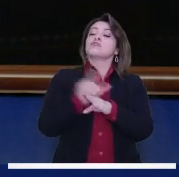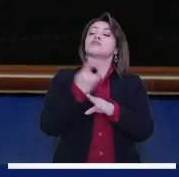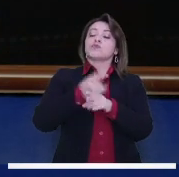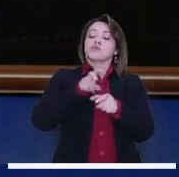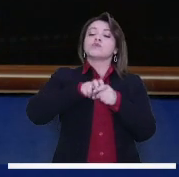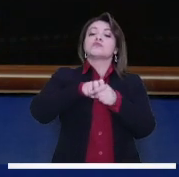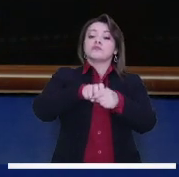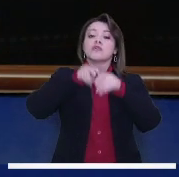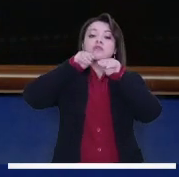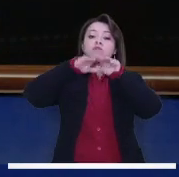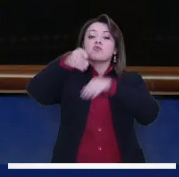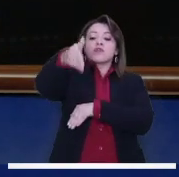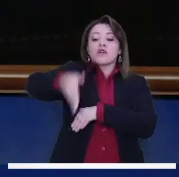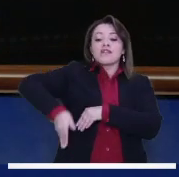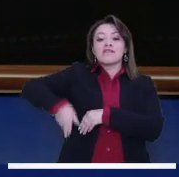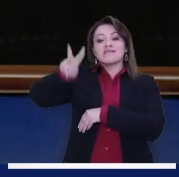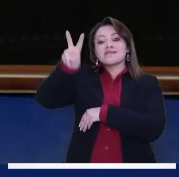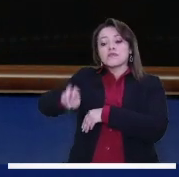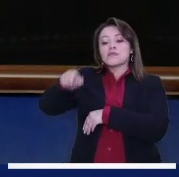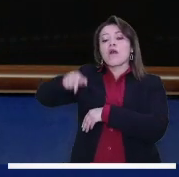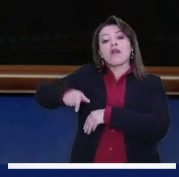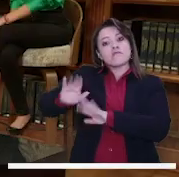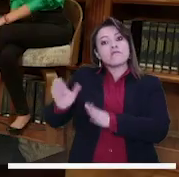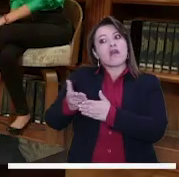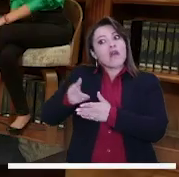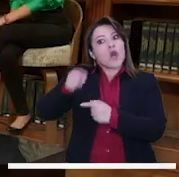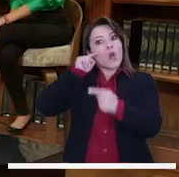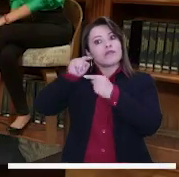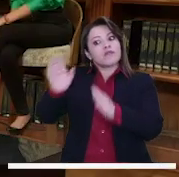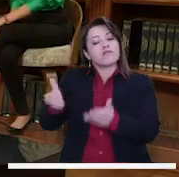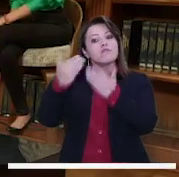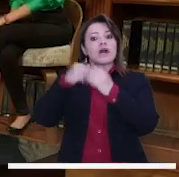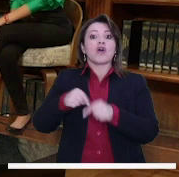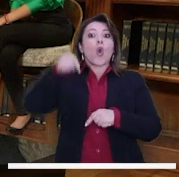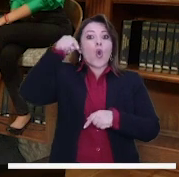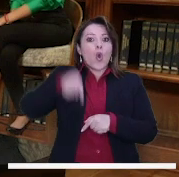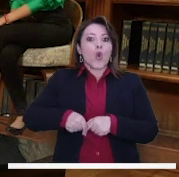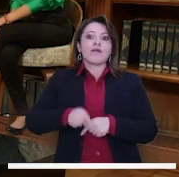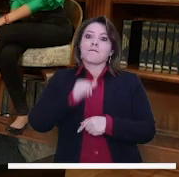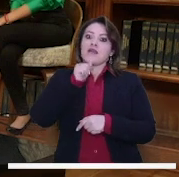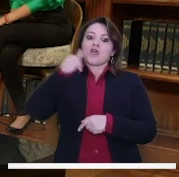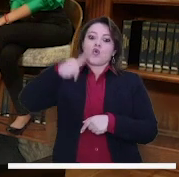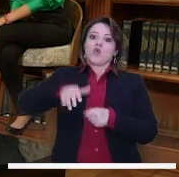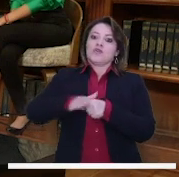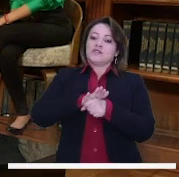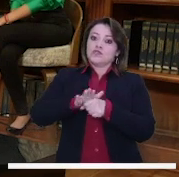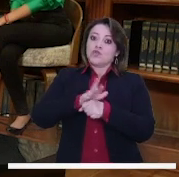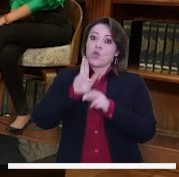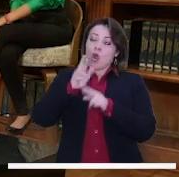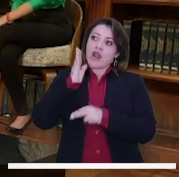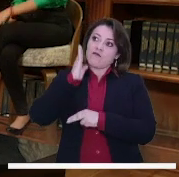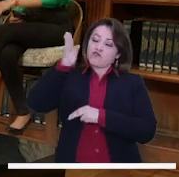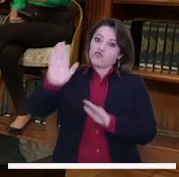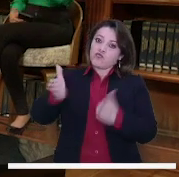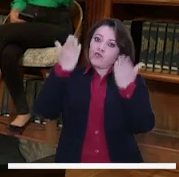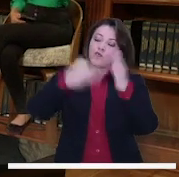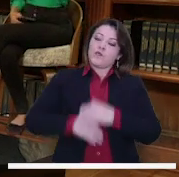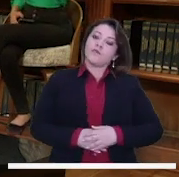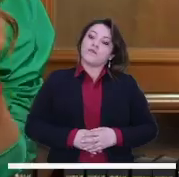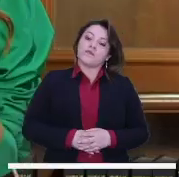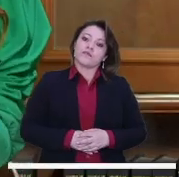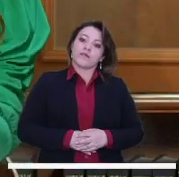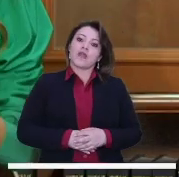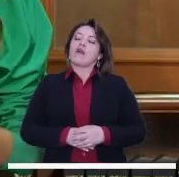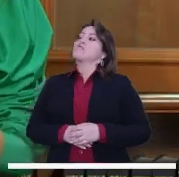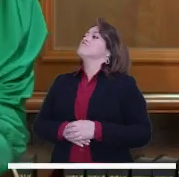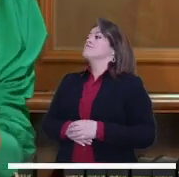a la gente que usa transporte público por la carrera séptima, que hoy en ese trancón es la que más lleva del bulto. Bueno, concejal,